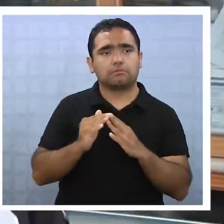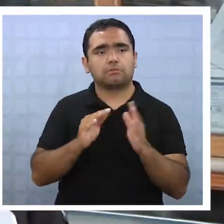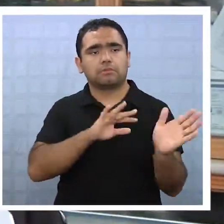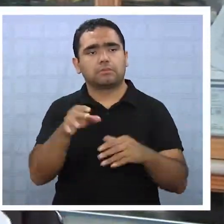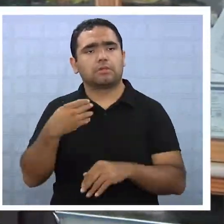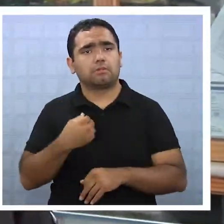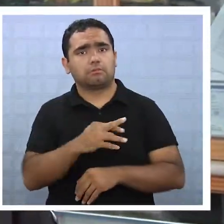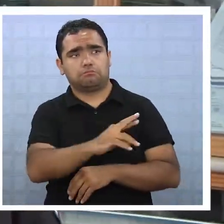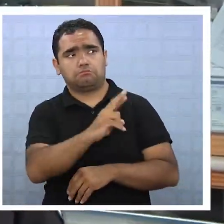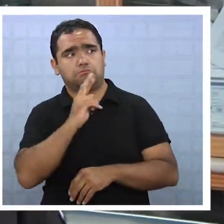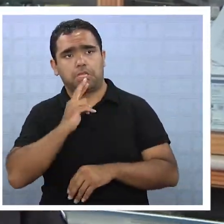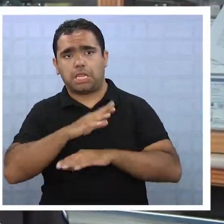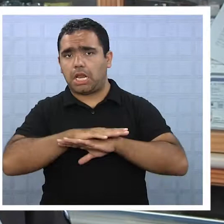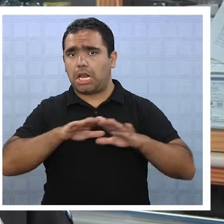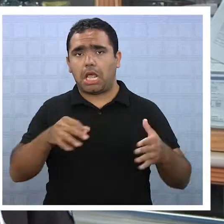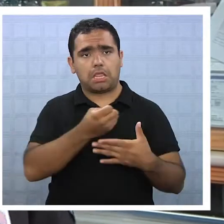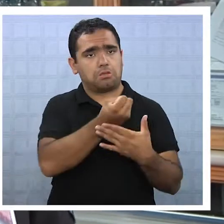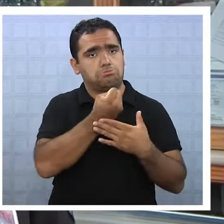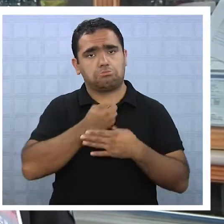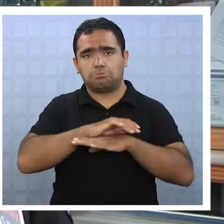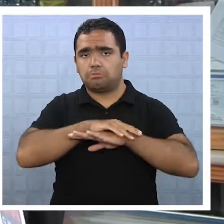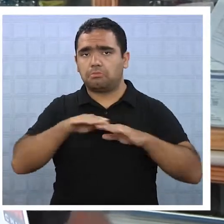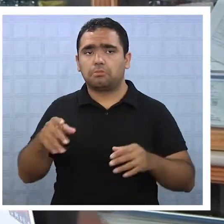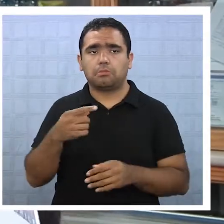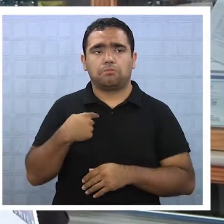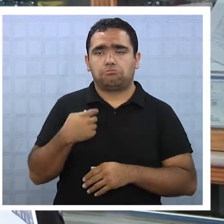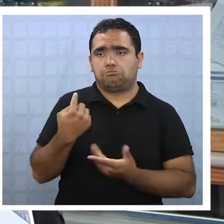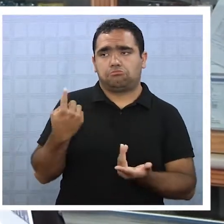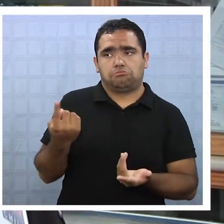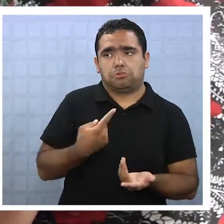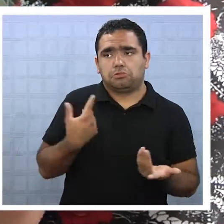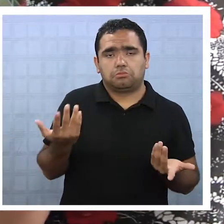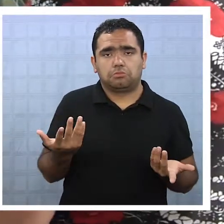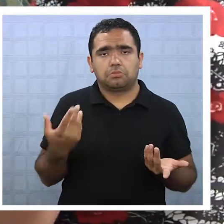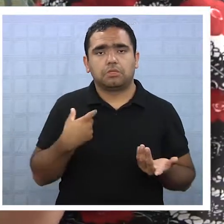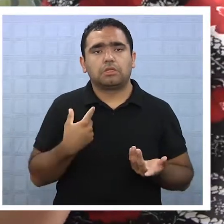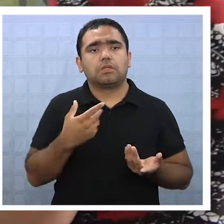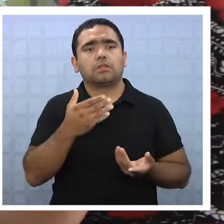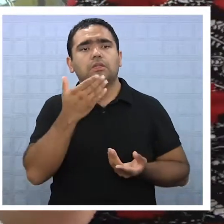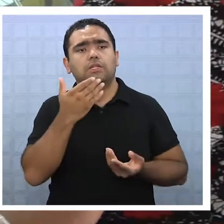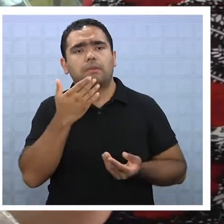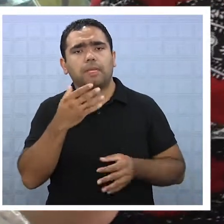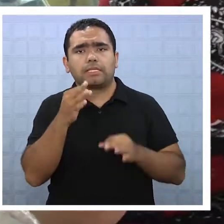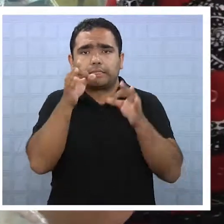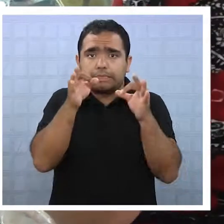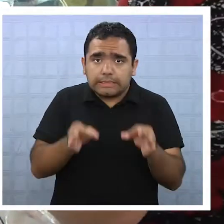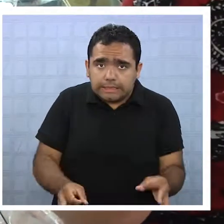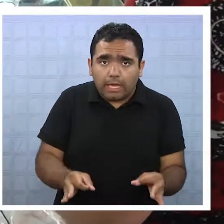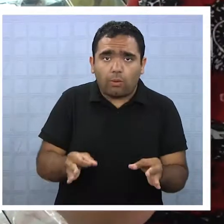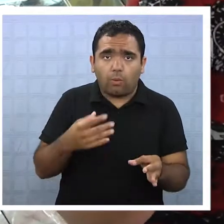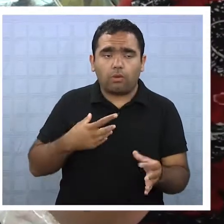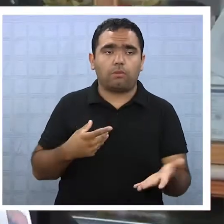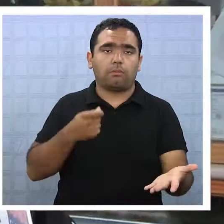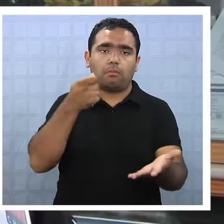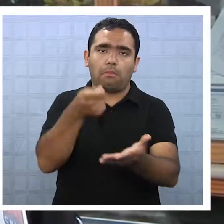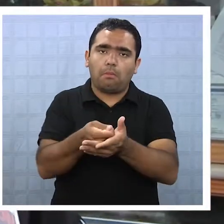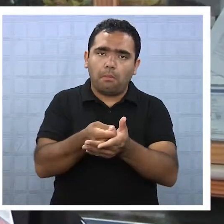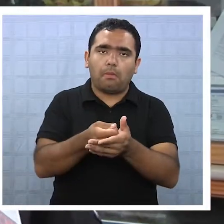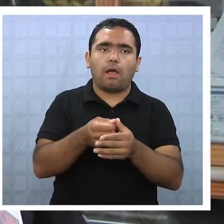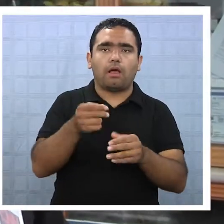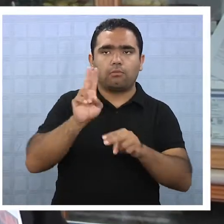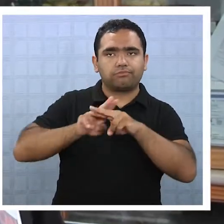no tenemos respuesta a nada del gobierno, ni una ayuda a nada, independientemente de nosotros. Inclusive tuvieron que llegar al seguro para ver los daños,